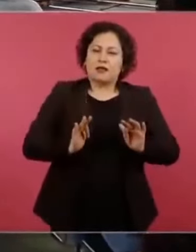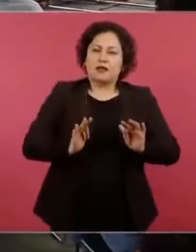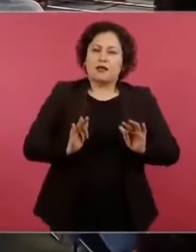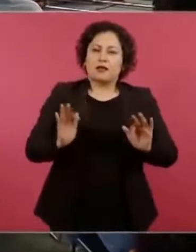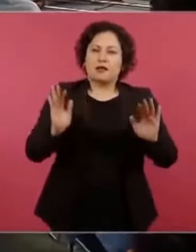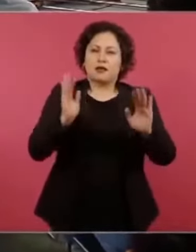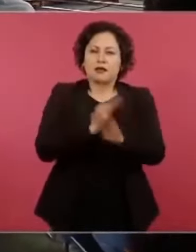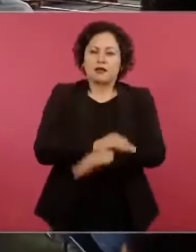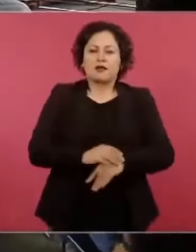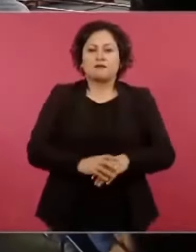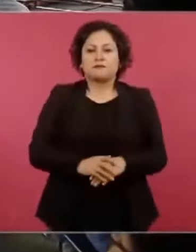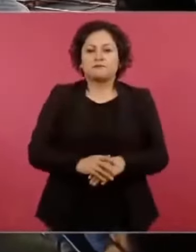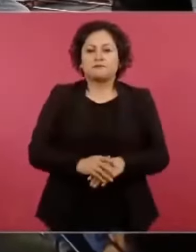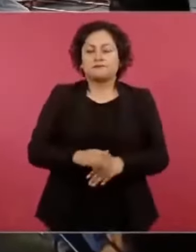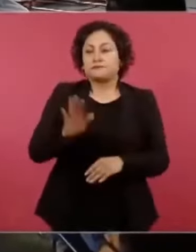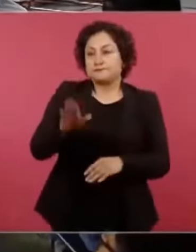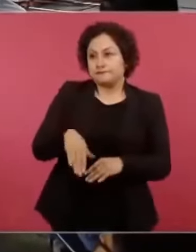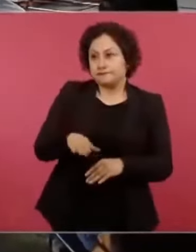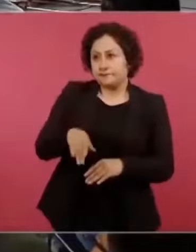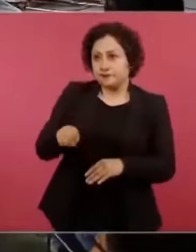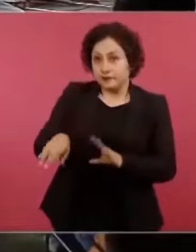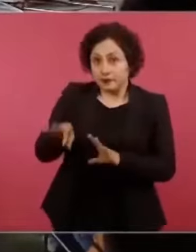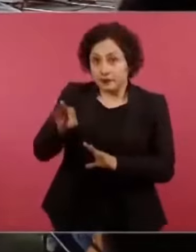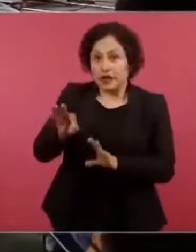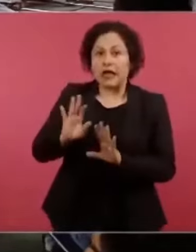En lo que encuentran el video, presidente, ando, ahí está.